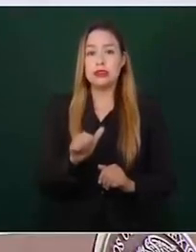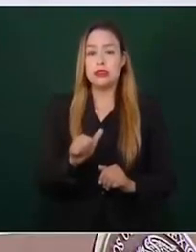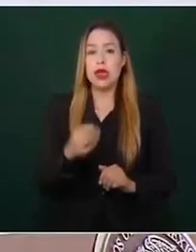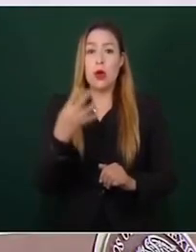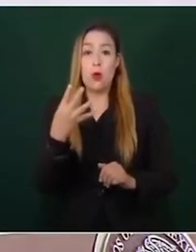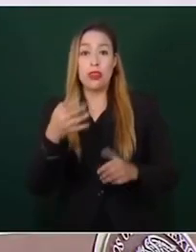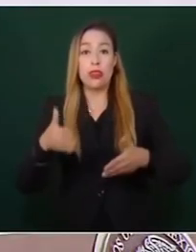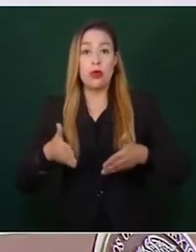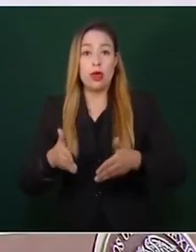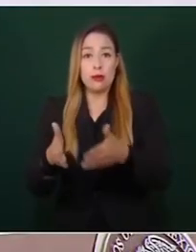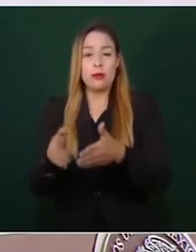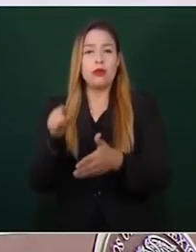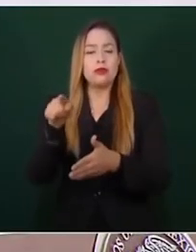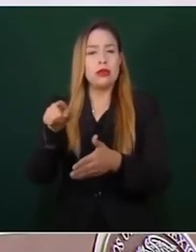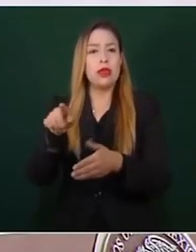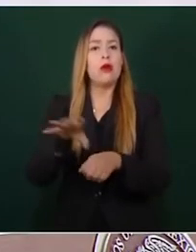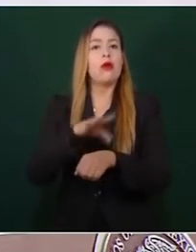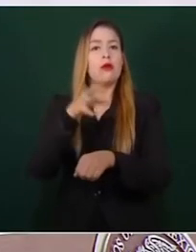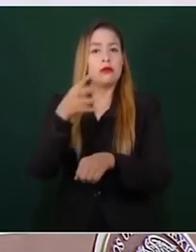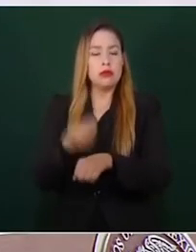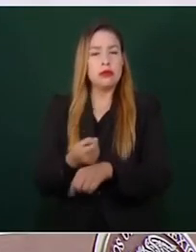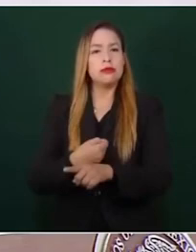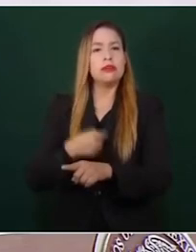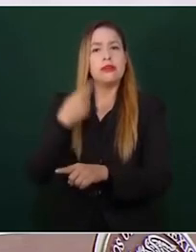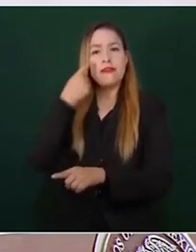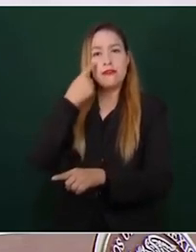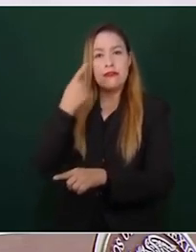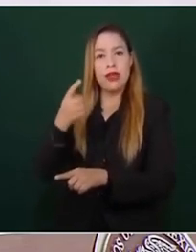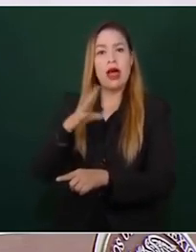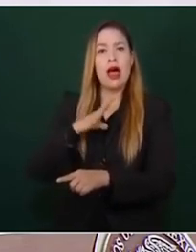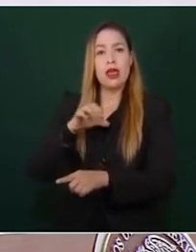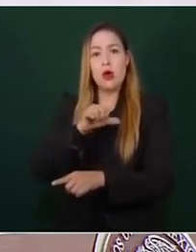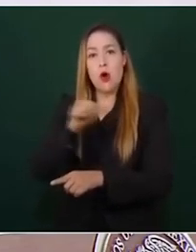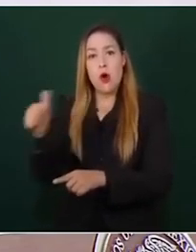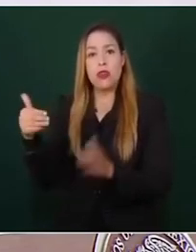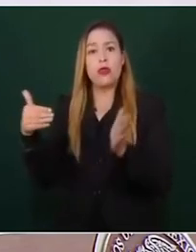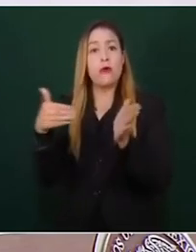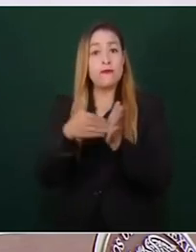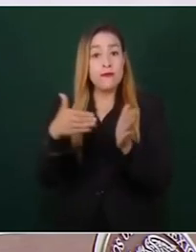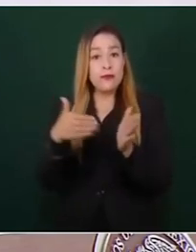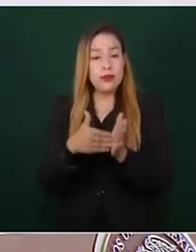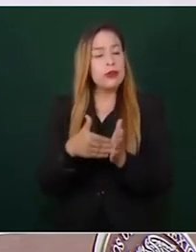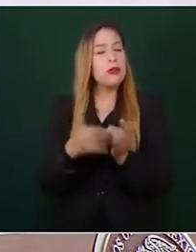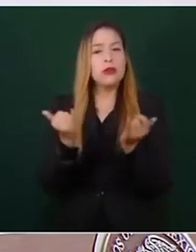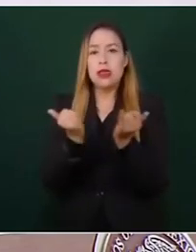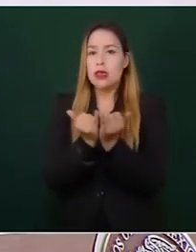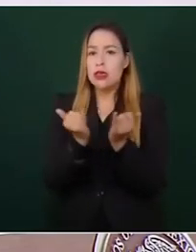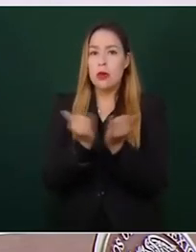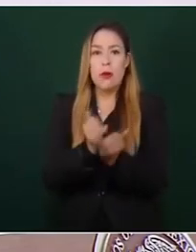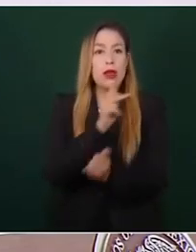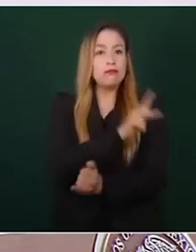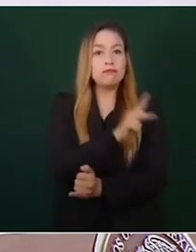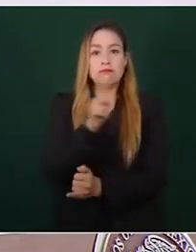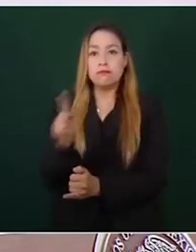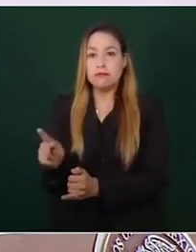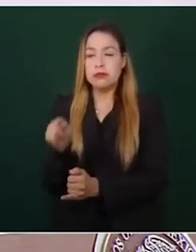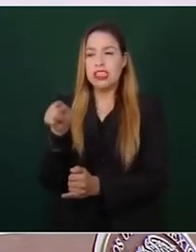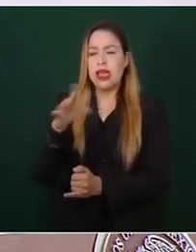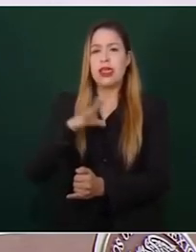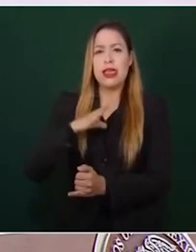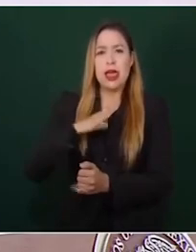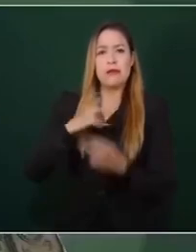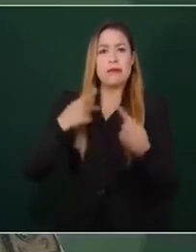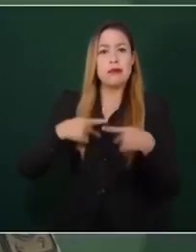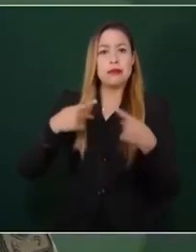vuelven a ubicar a otro bloqueo. De la misma manera, de este personal desarmado,